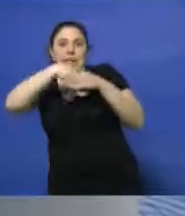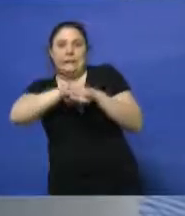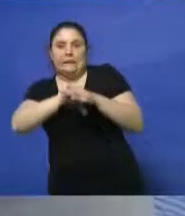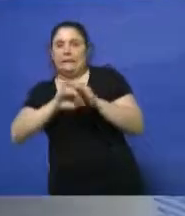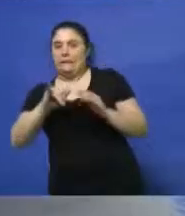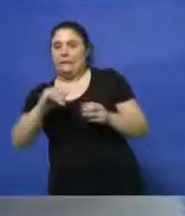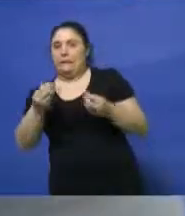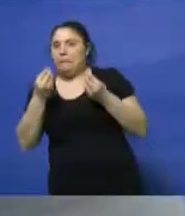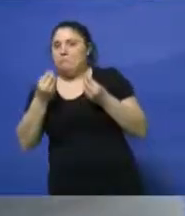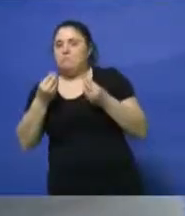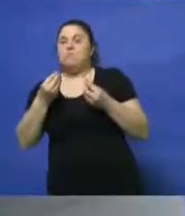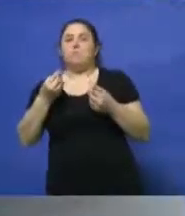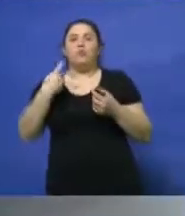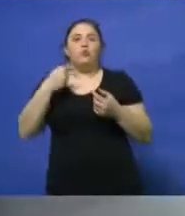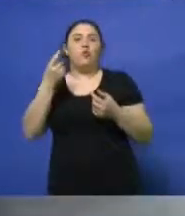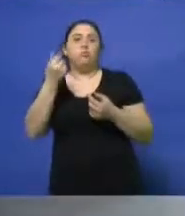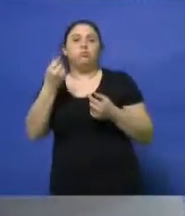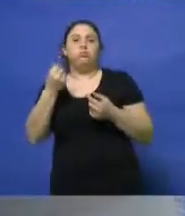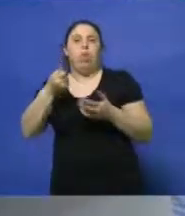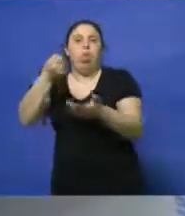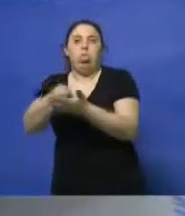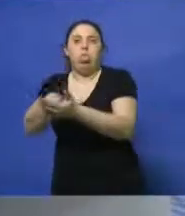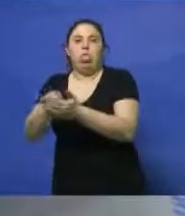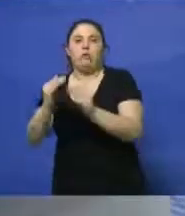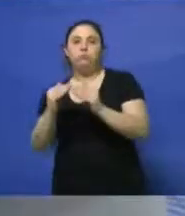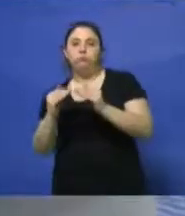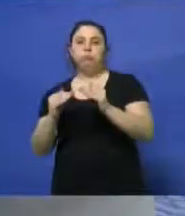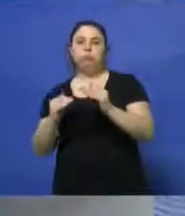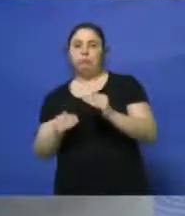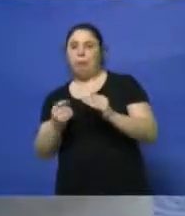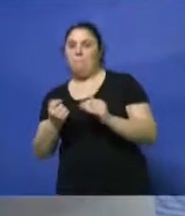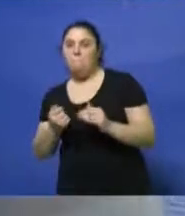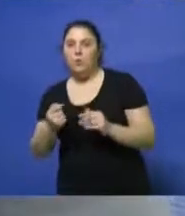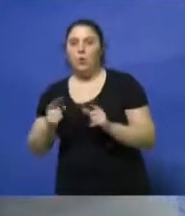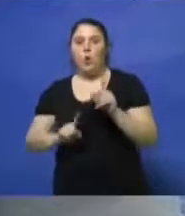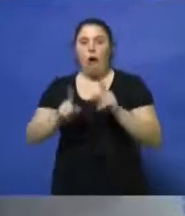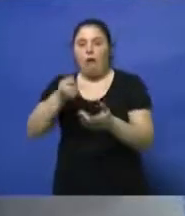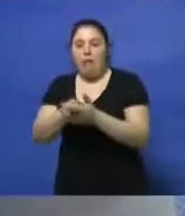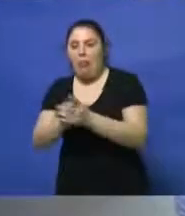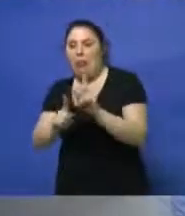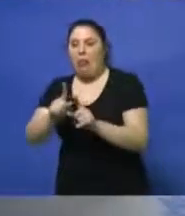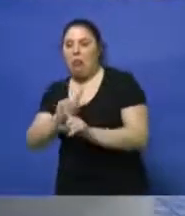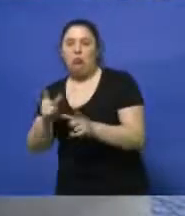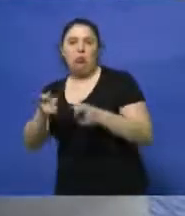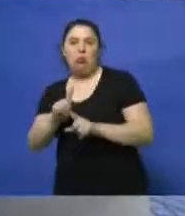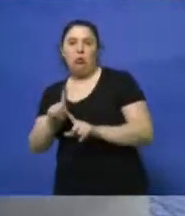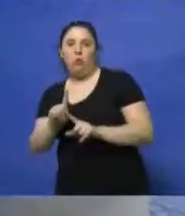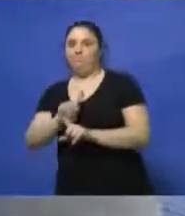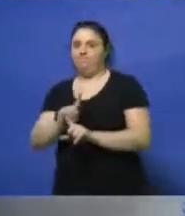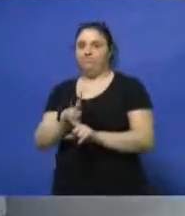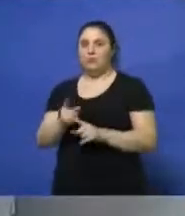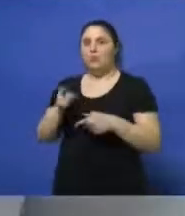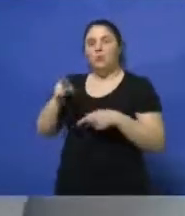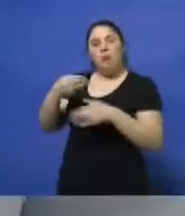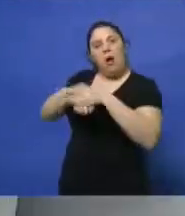de gastar un poquito menos, de reducir gastos en cosas innecesarias por ahí. ¿Y para qué se ahorra? ¿Para algún viaje?